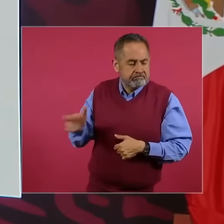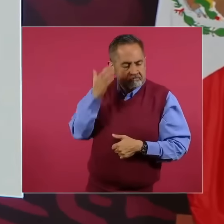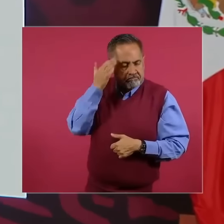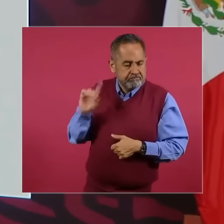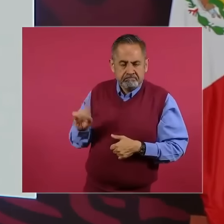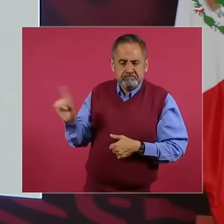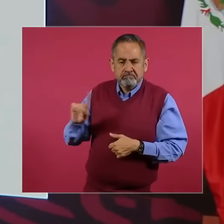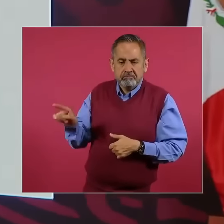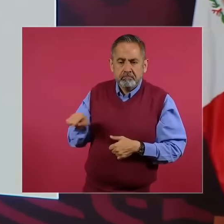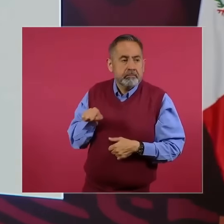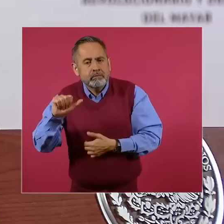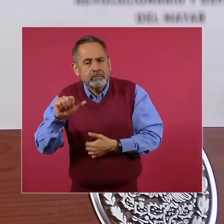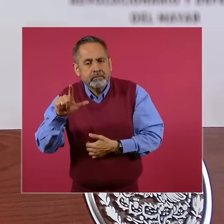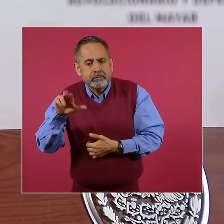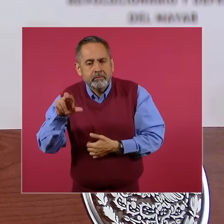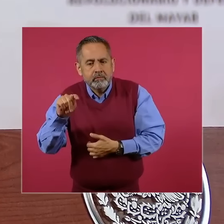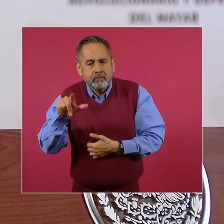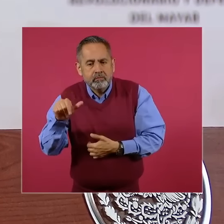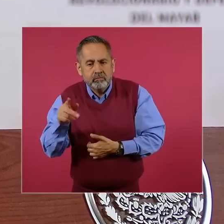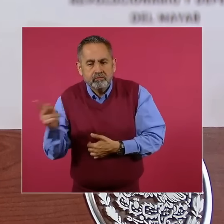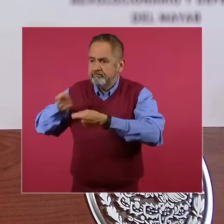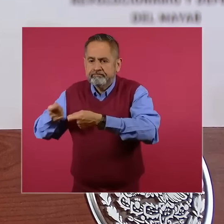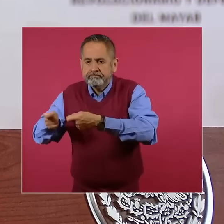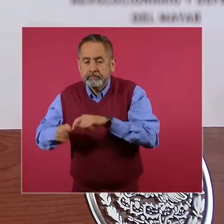emperatriz Carlota, y